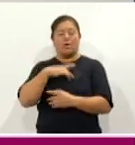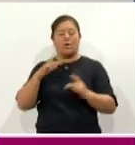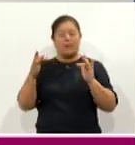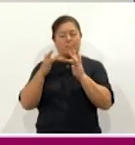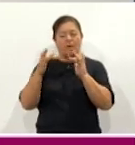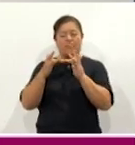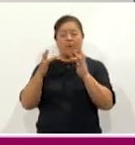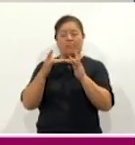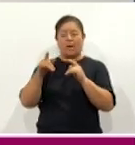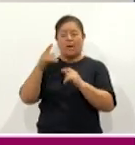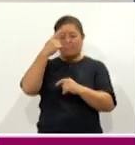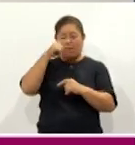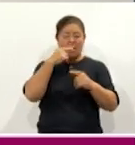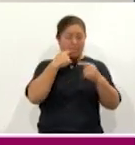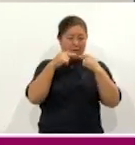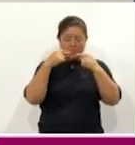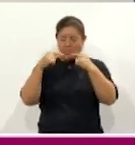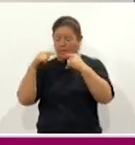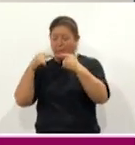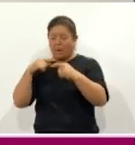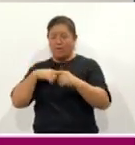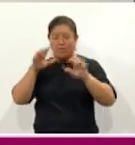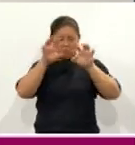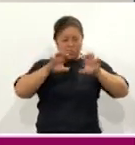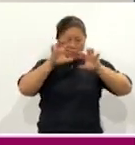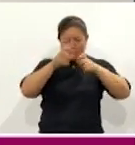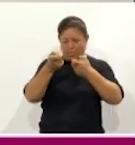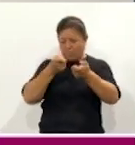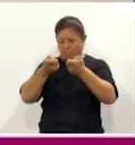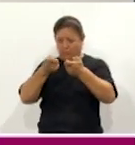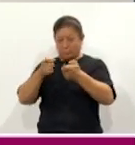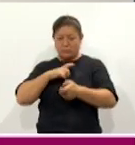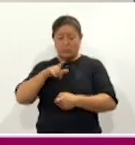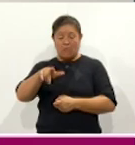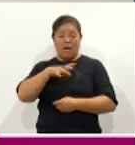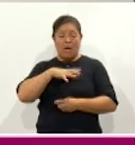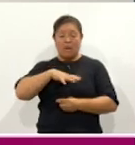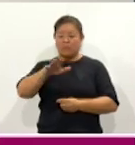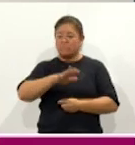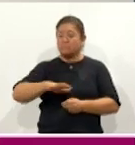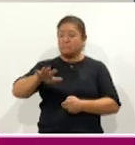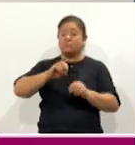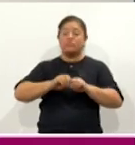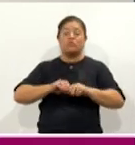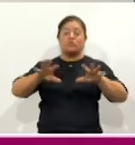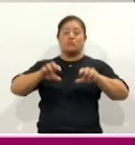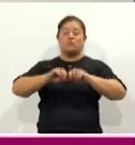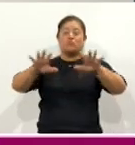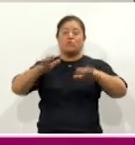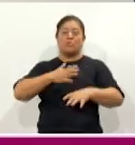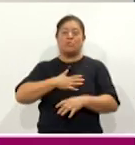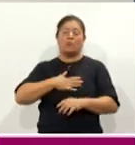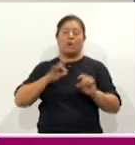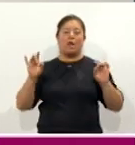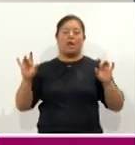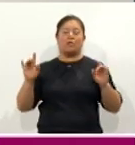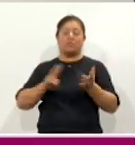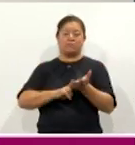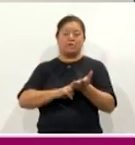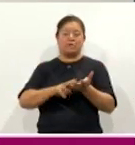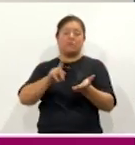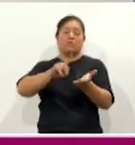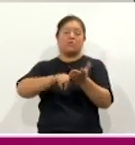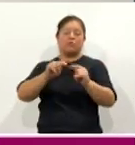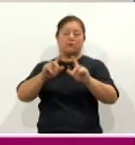información estratégica en términos de operación y monitoreo que se derive de las propias coberturas que tiene Ángeles Verdes en las carreteras del estado de